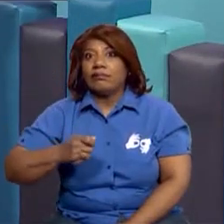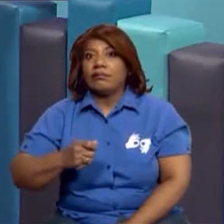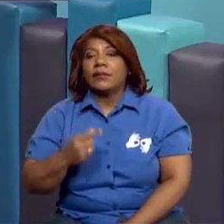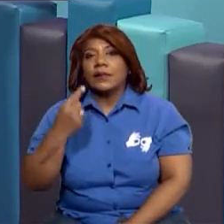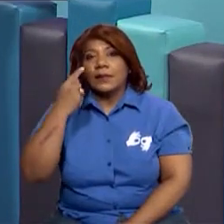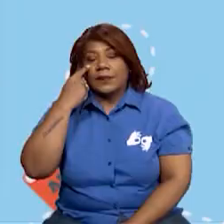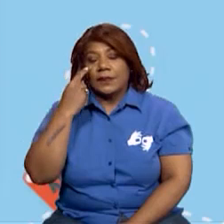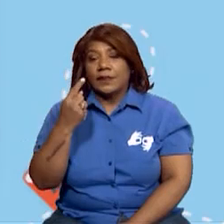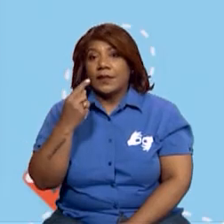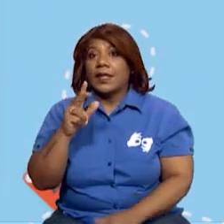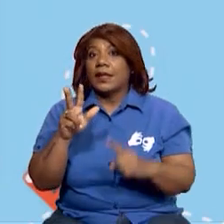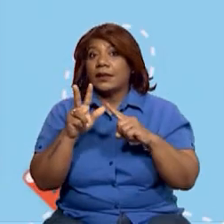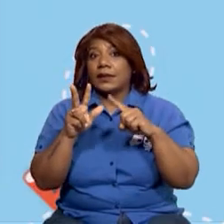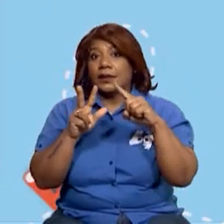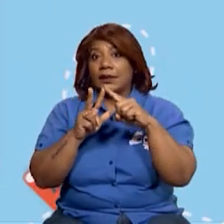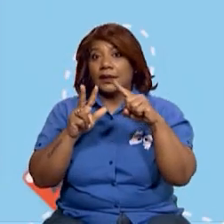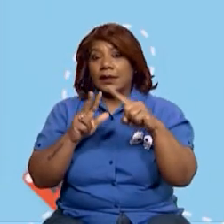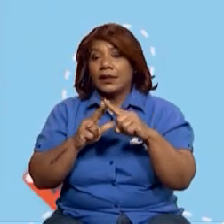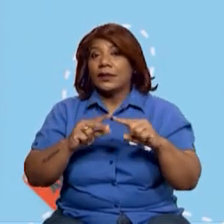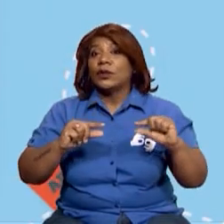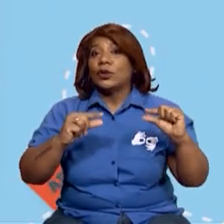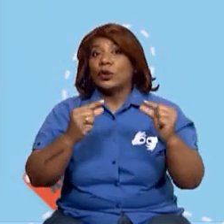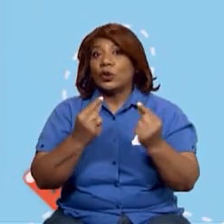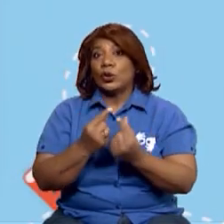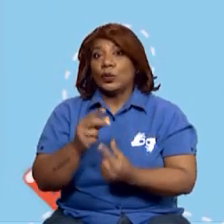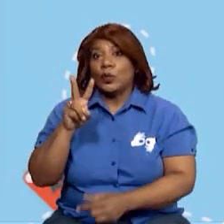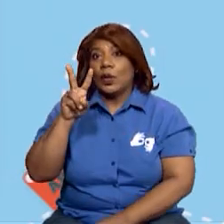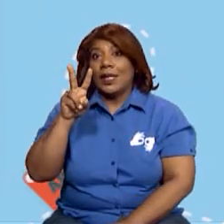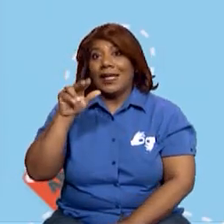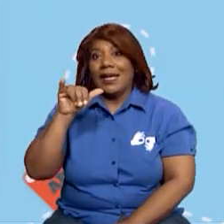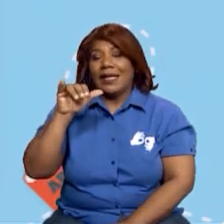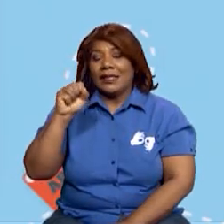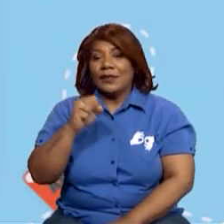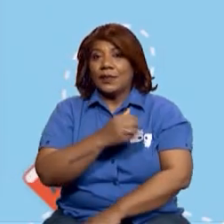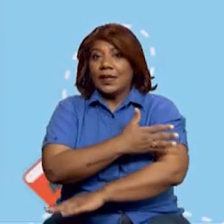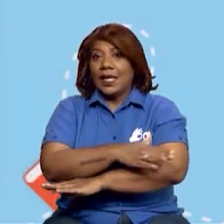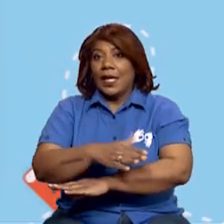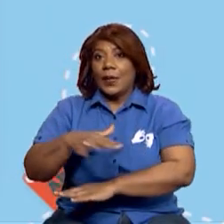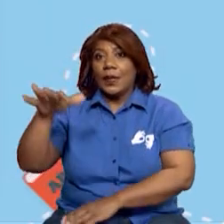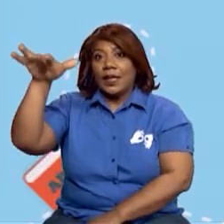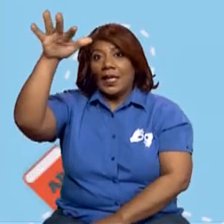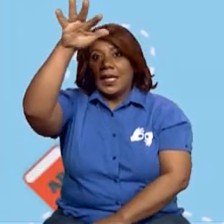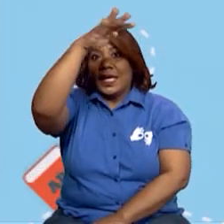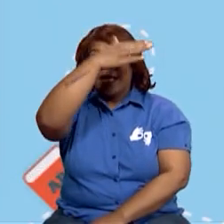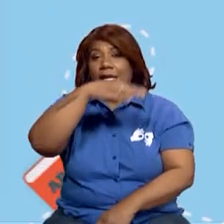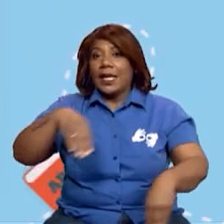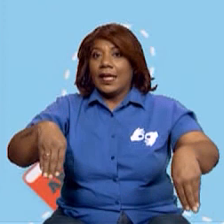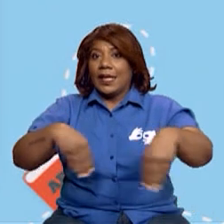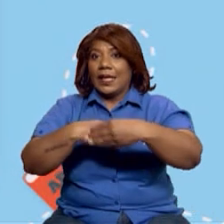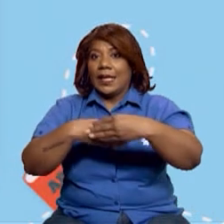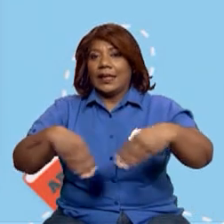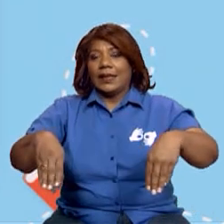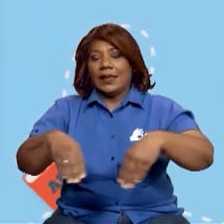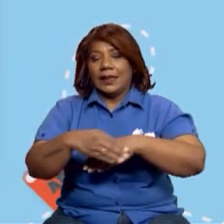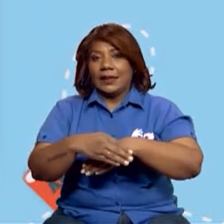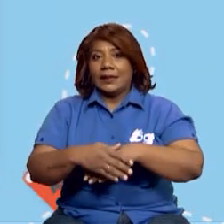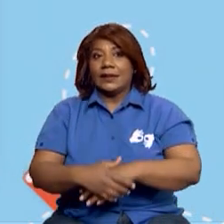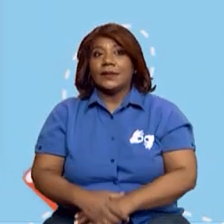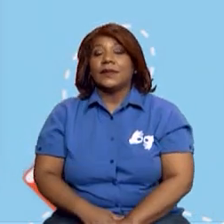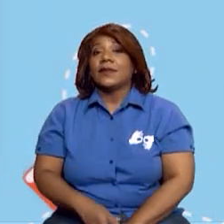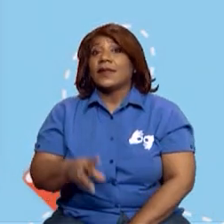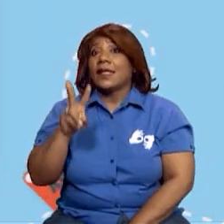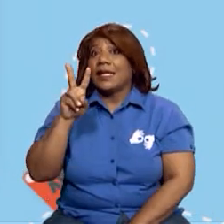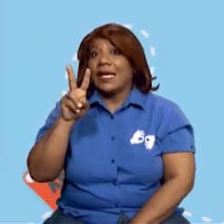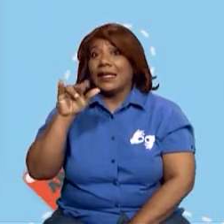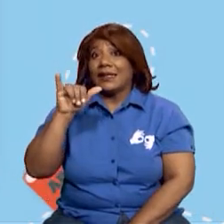en tres grupos. ¿Cuáles son estos tres grupos? Las vías acuáticas, las vías aéreas y las vías terrestres. En las vías